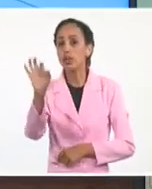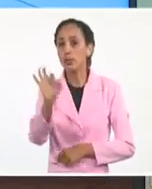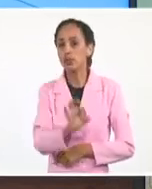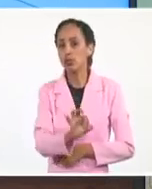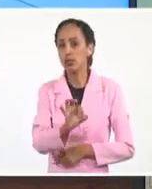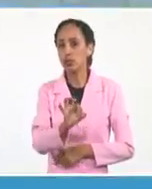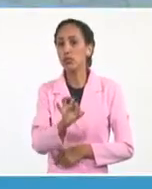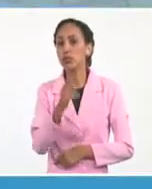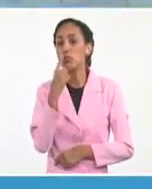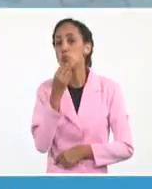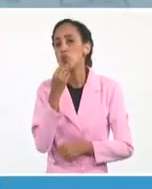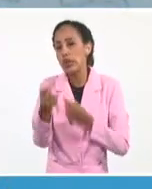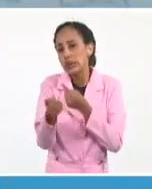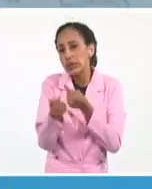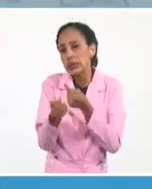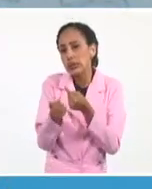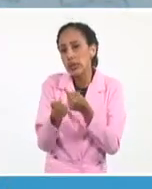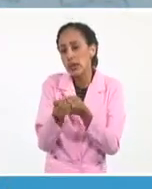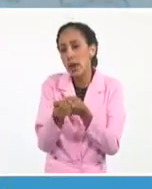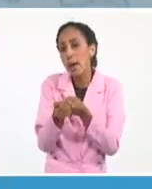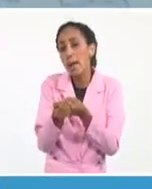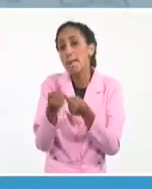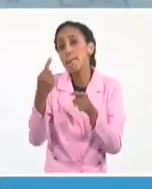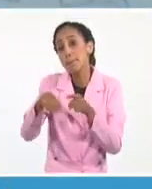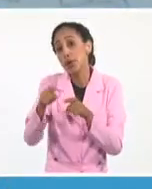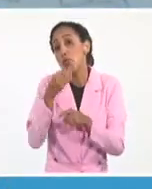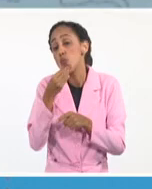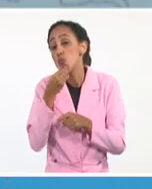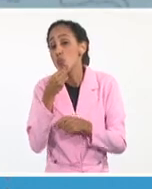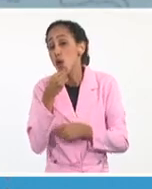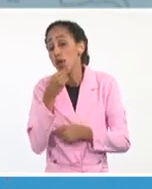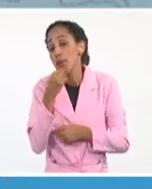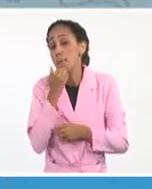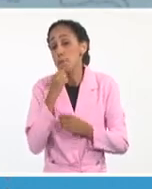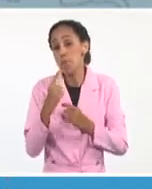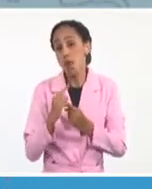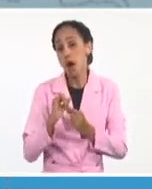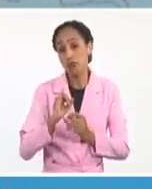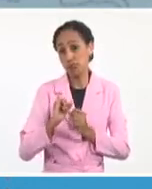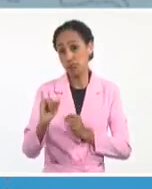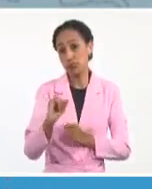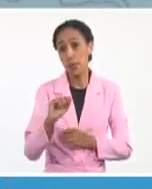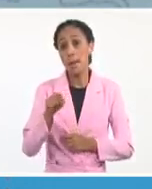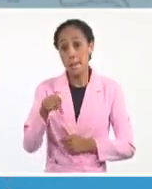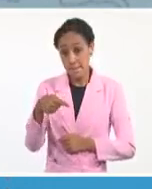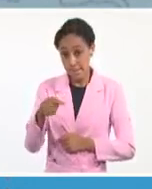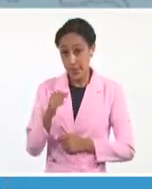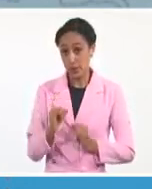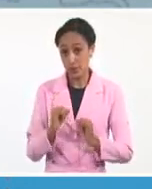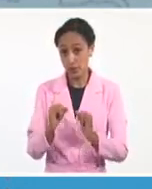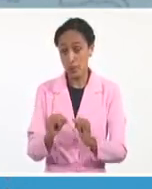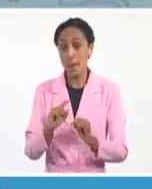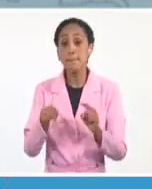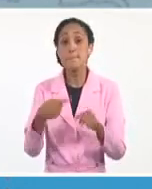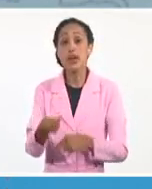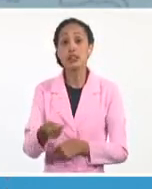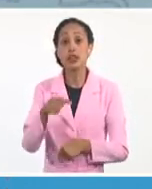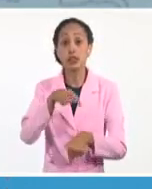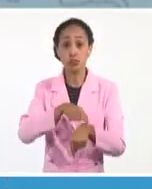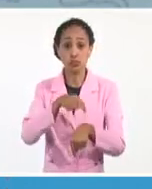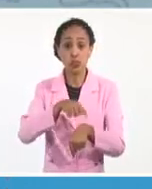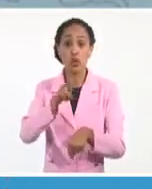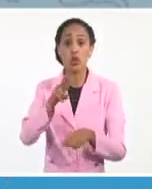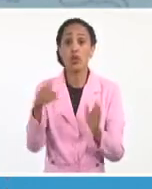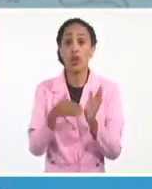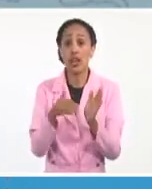próximo, pero fuera del cono. Este cono nos muestra que mañana, efectivamente, sobre las 12 de la tarde, estaría en alguna